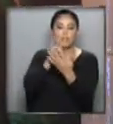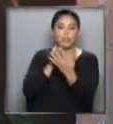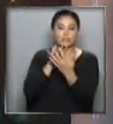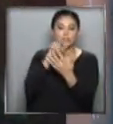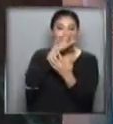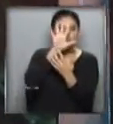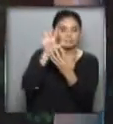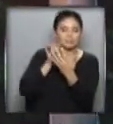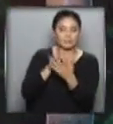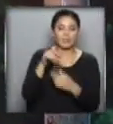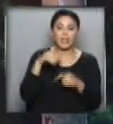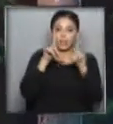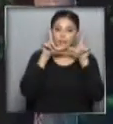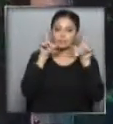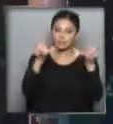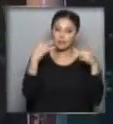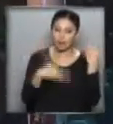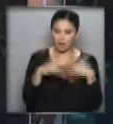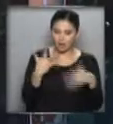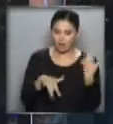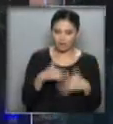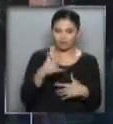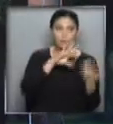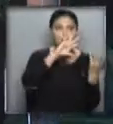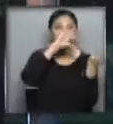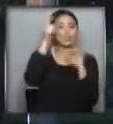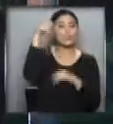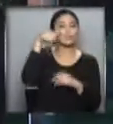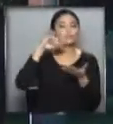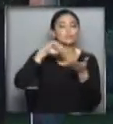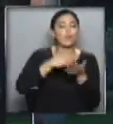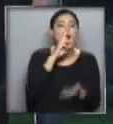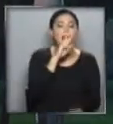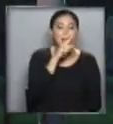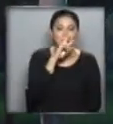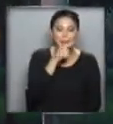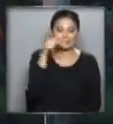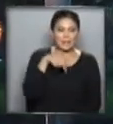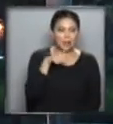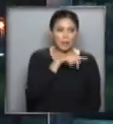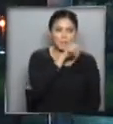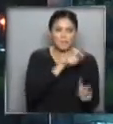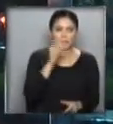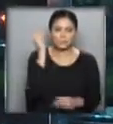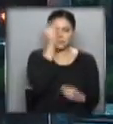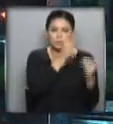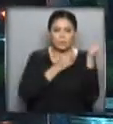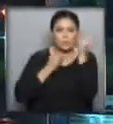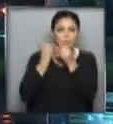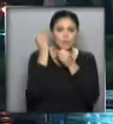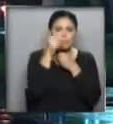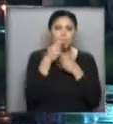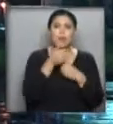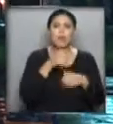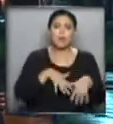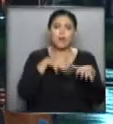tenemos en vigencia... ...una alerta meteorológico... ...para la ciudad de La Plata... ...que están muy preocupados... ...por la cantidad de agua que se